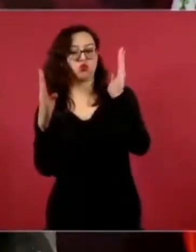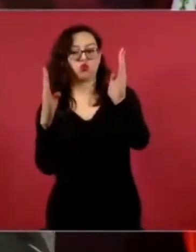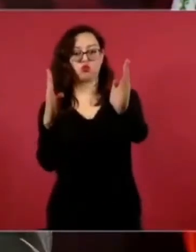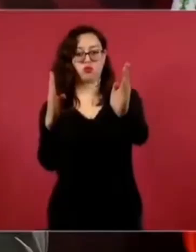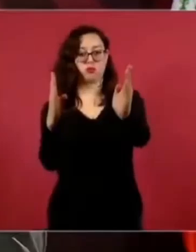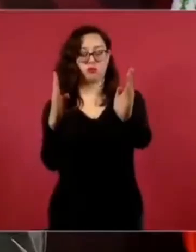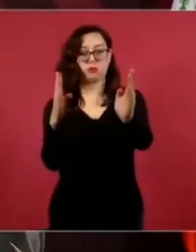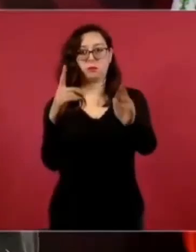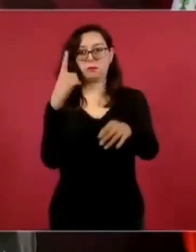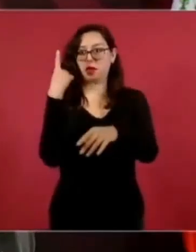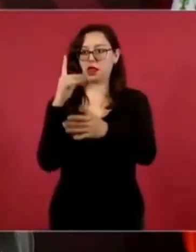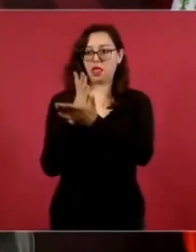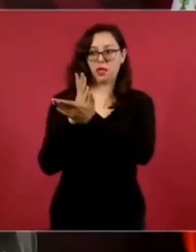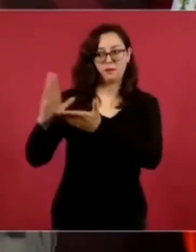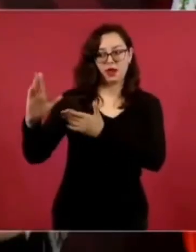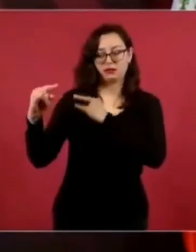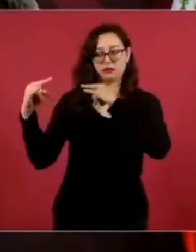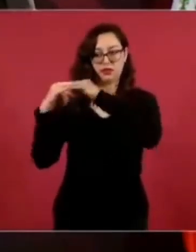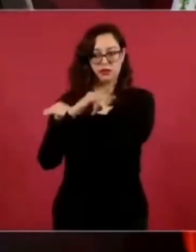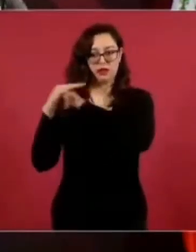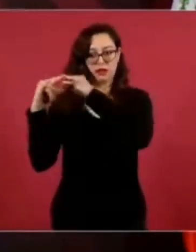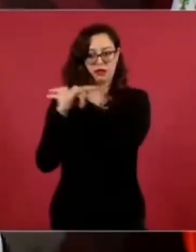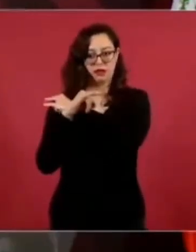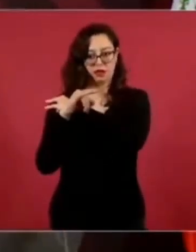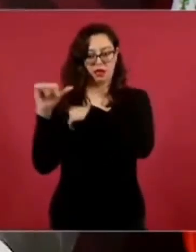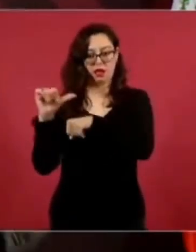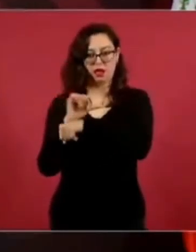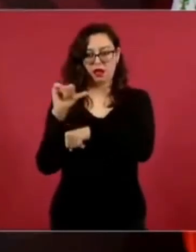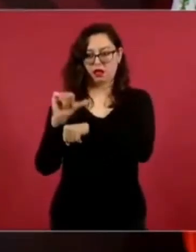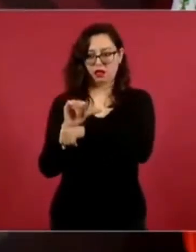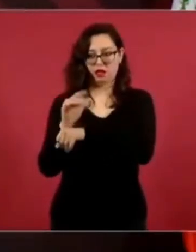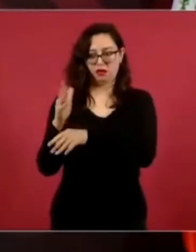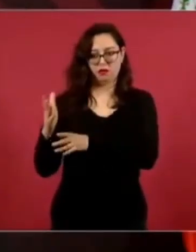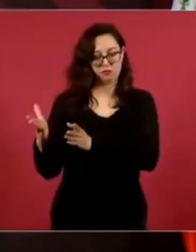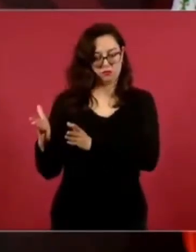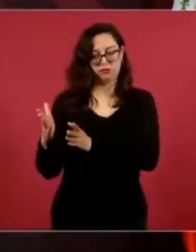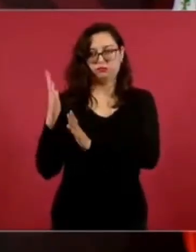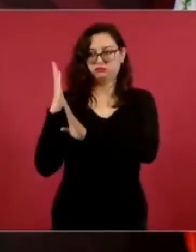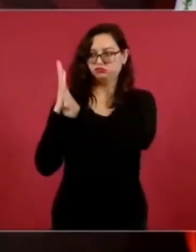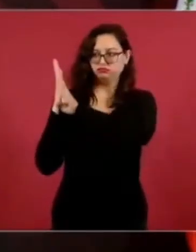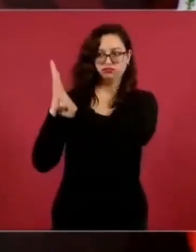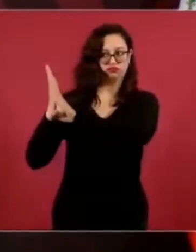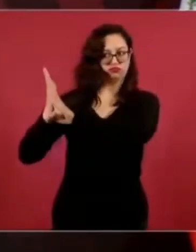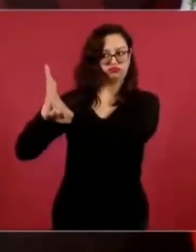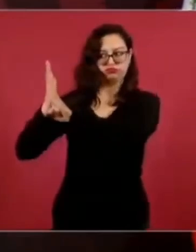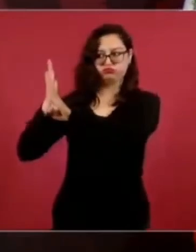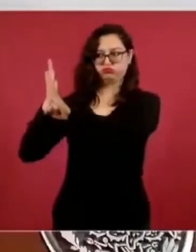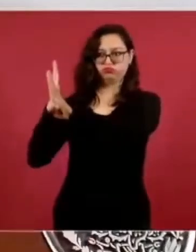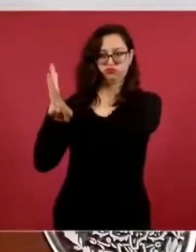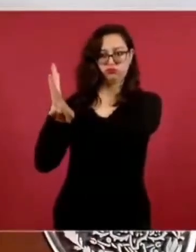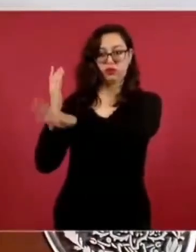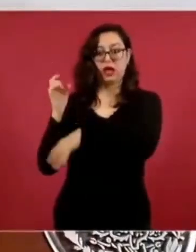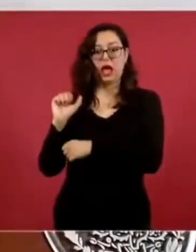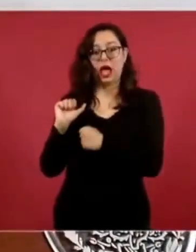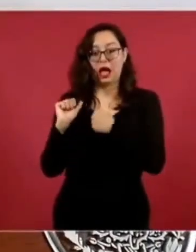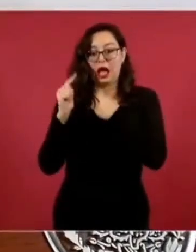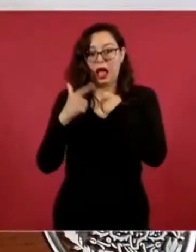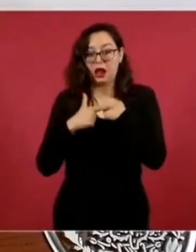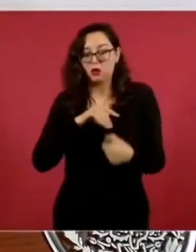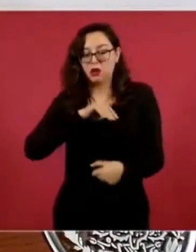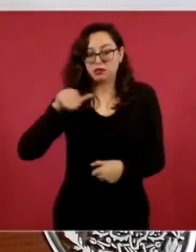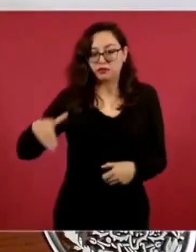para que desde luego no haya ningún tipo de